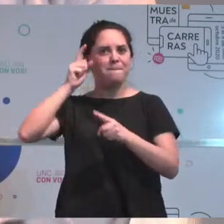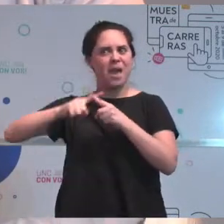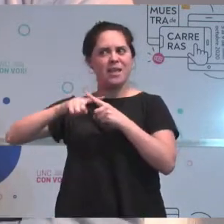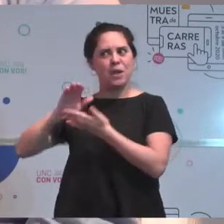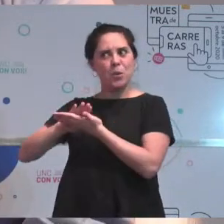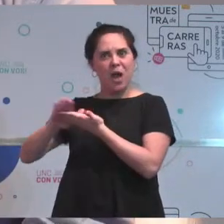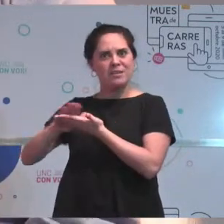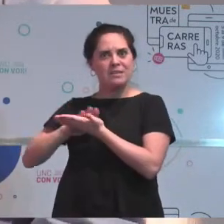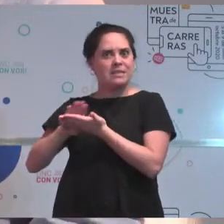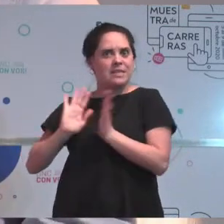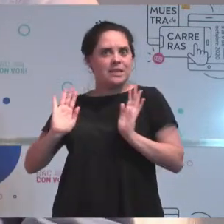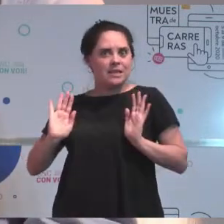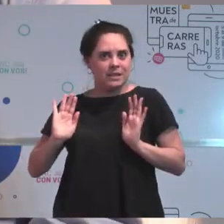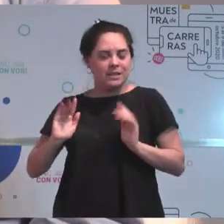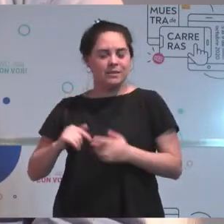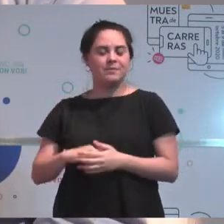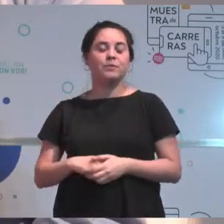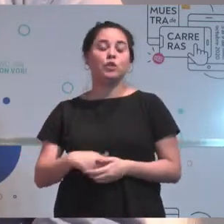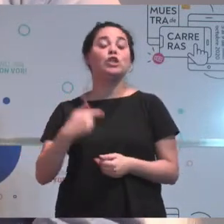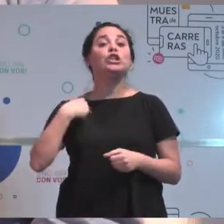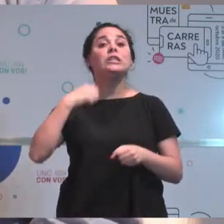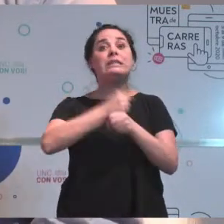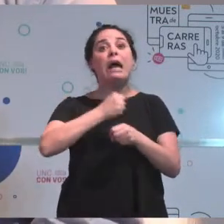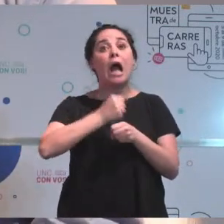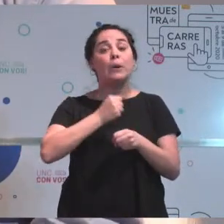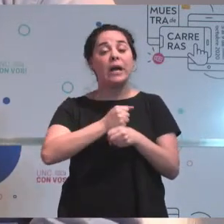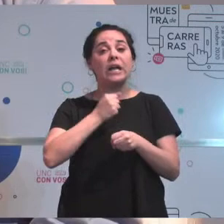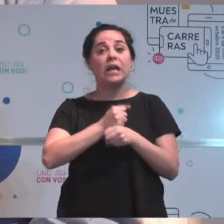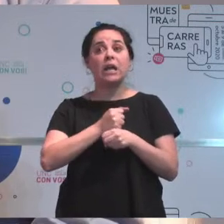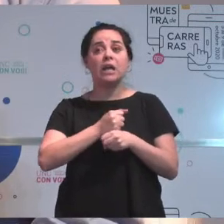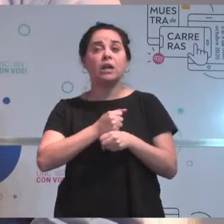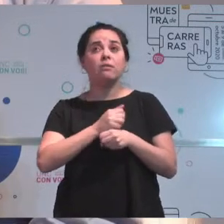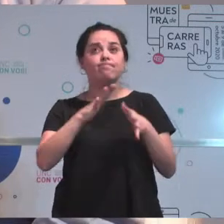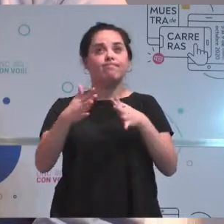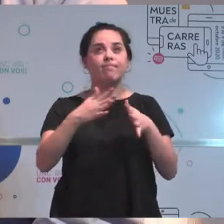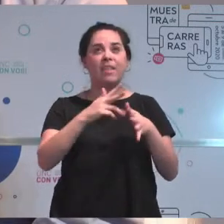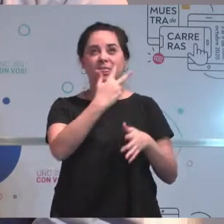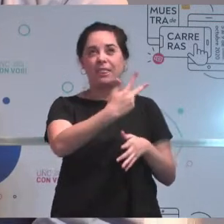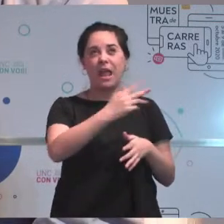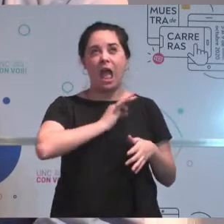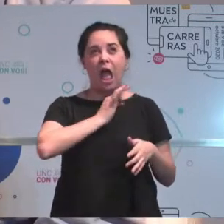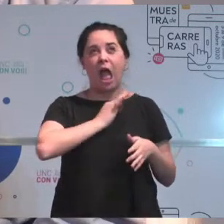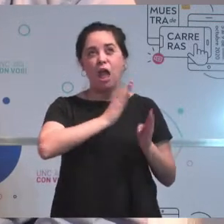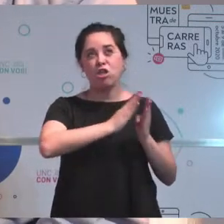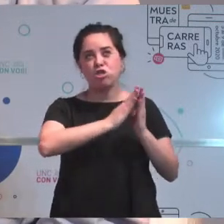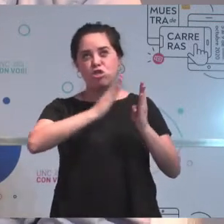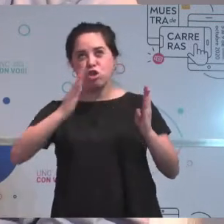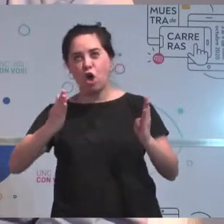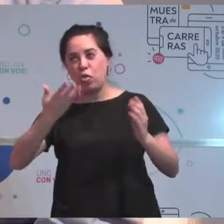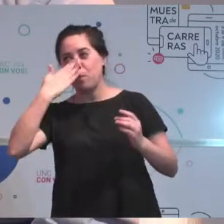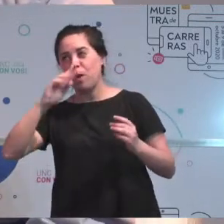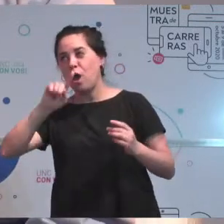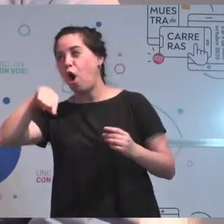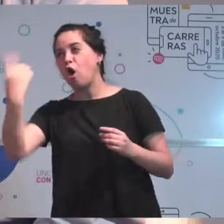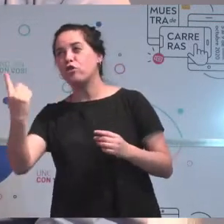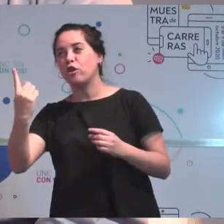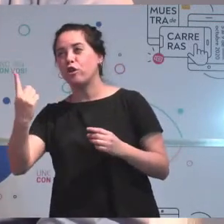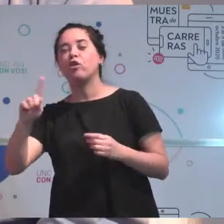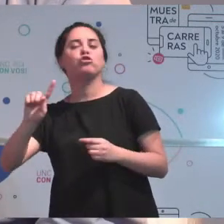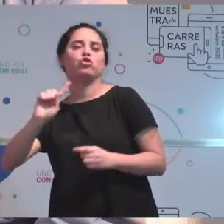Y trabajé más o menos unos tres años en la empresa y después me fui a trabajar por mi cuenta.